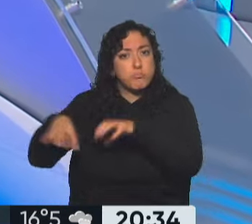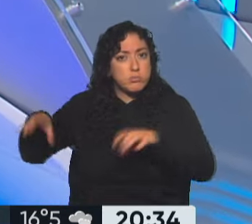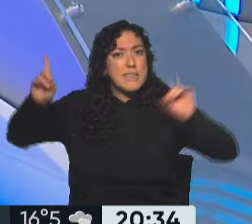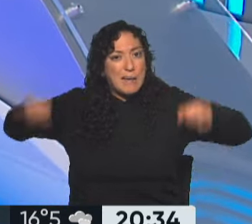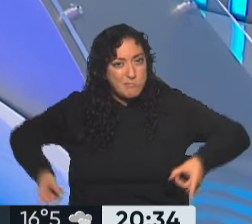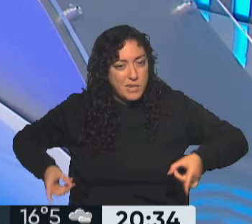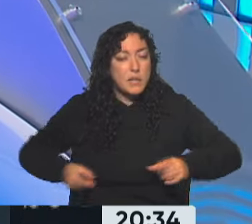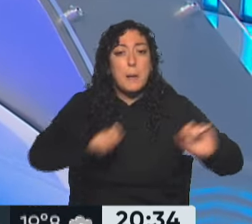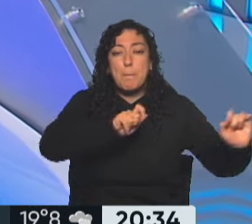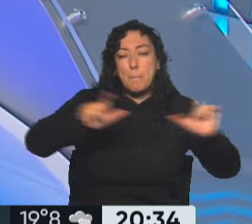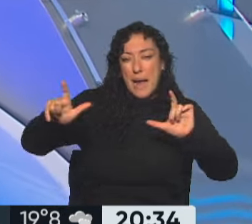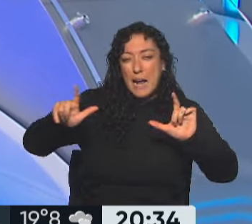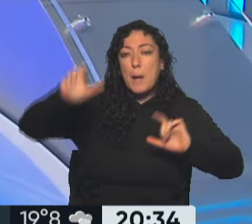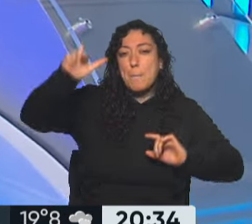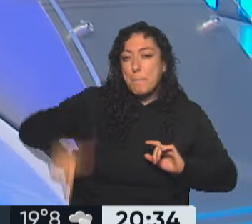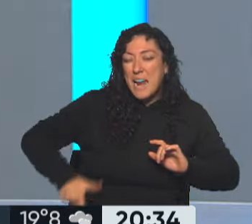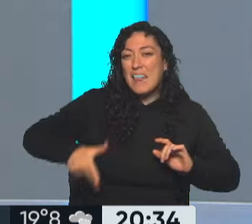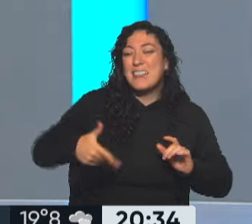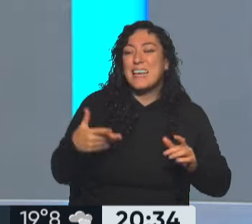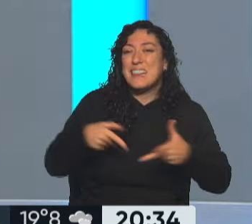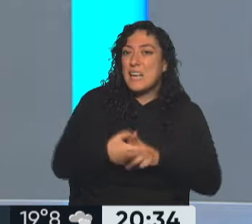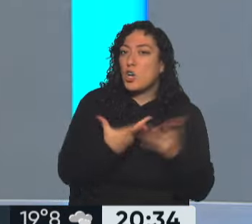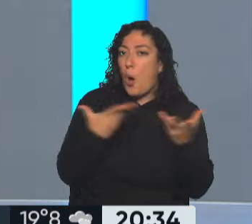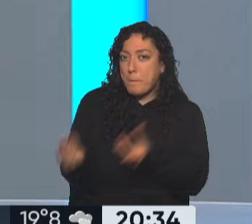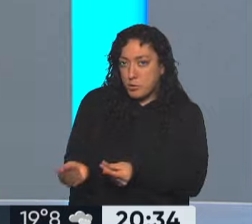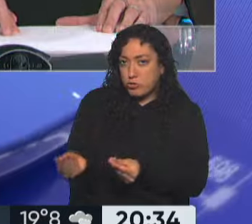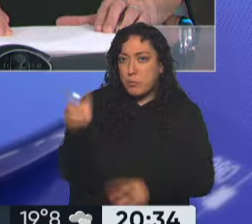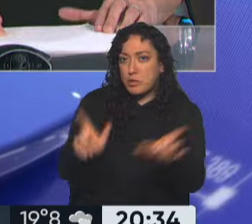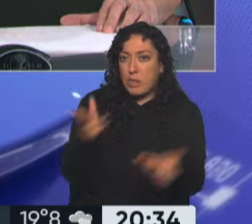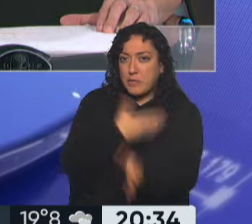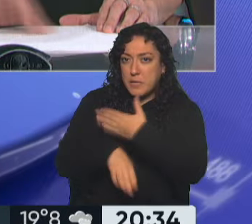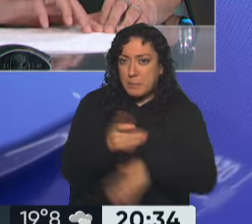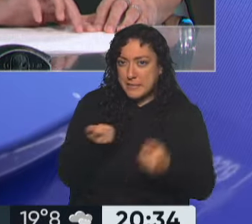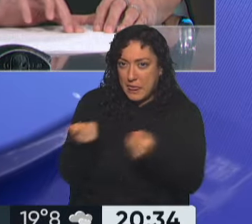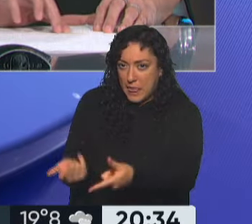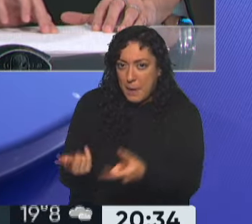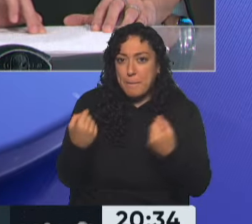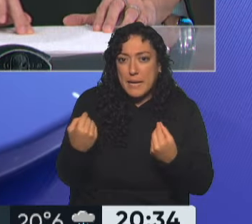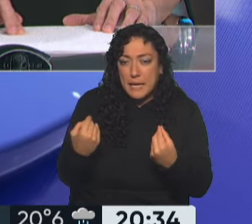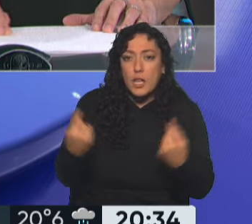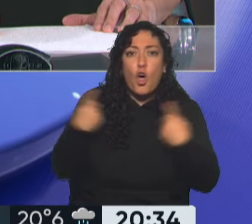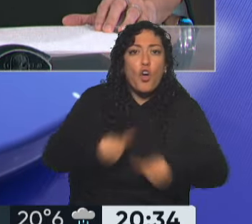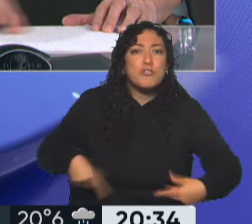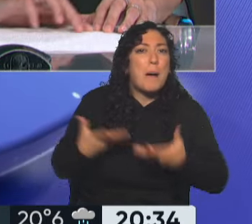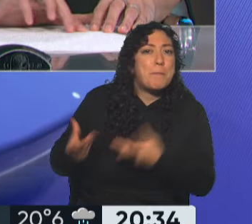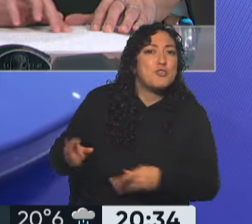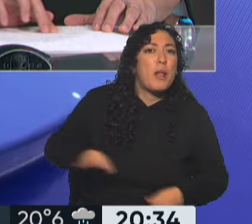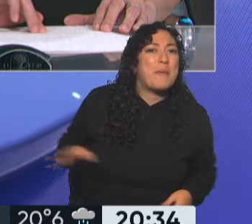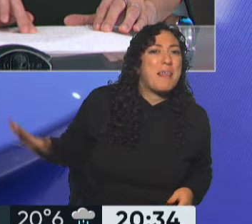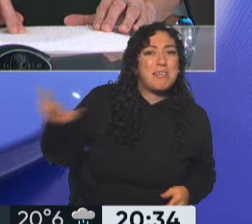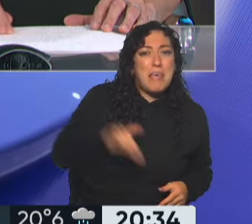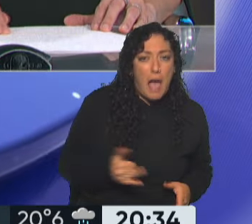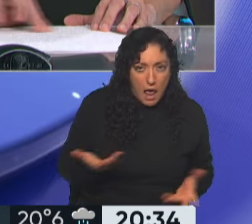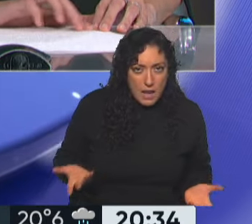El primero es el programa de apoyos técnicos para personas con discapacidad. Ok. Es para productos de apoyo, para la vida diaria, para